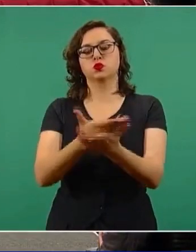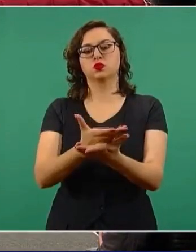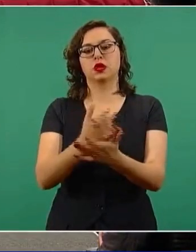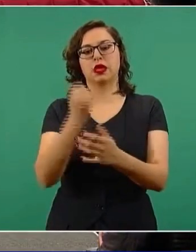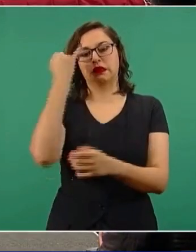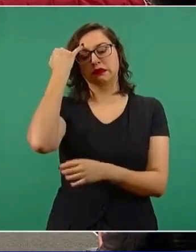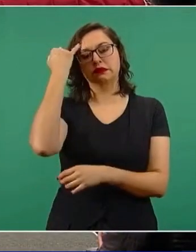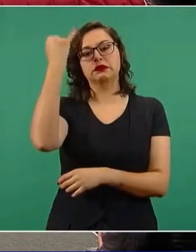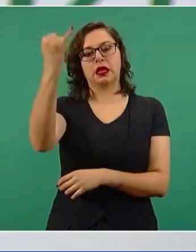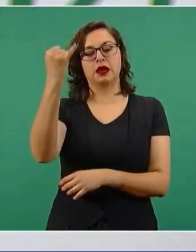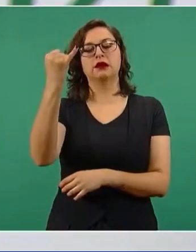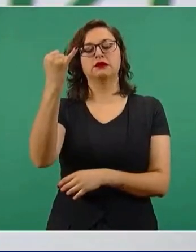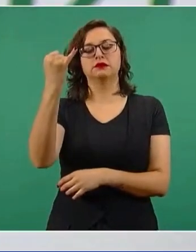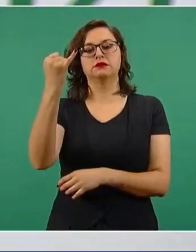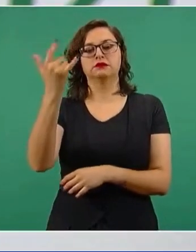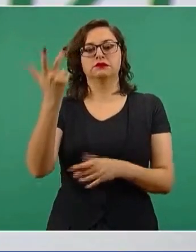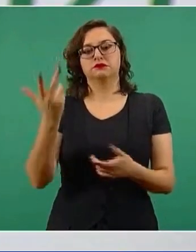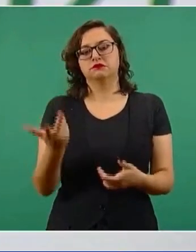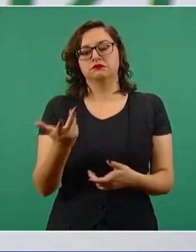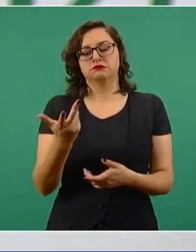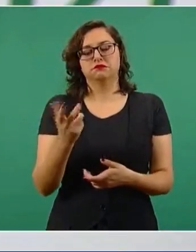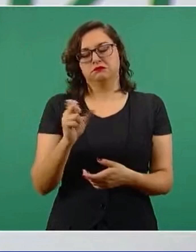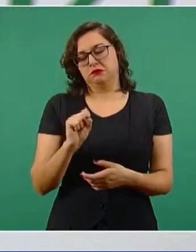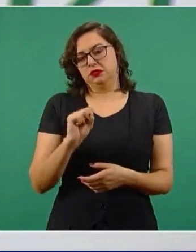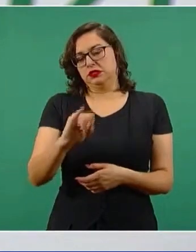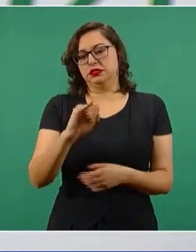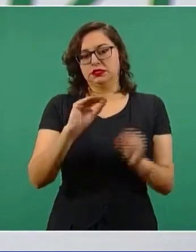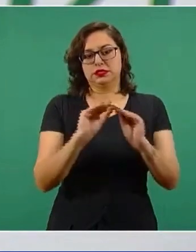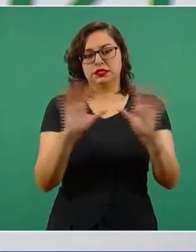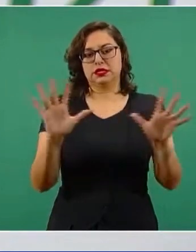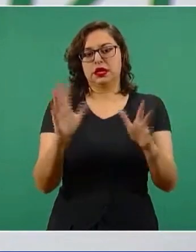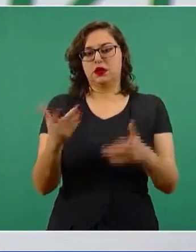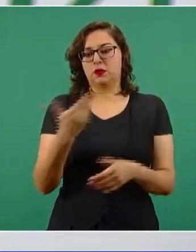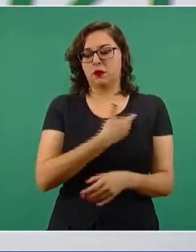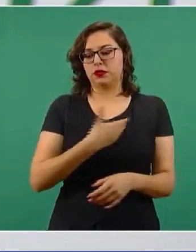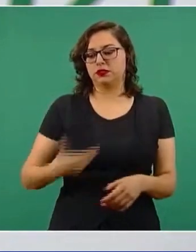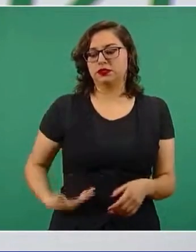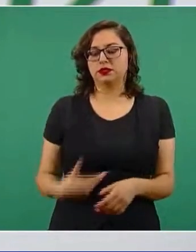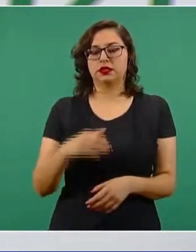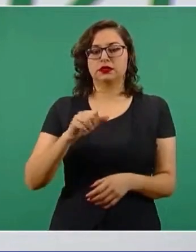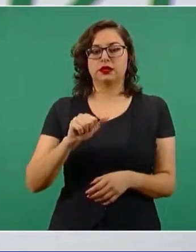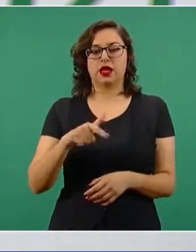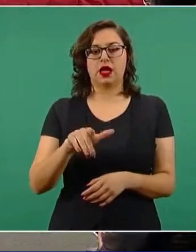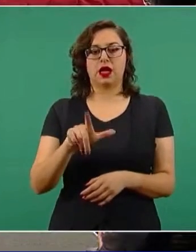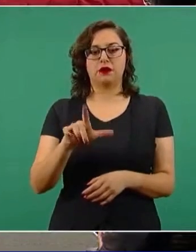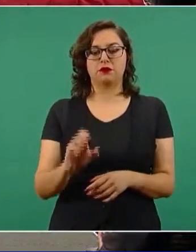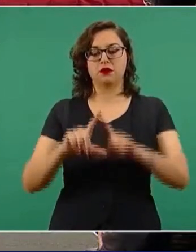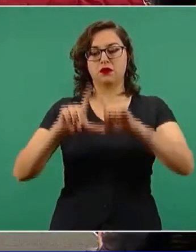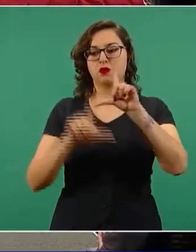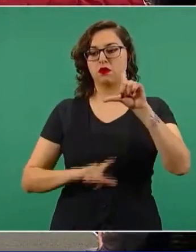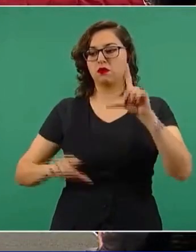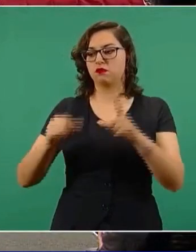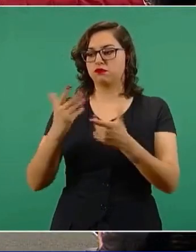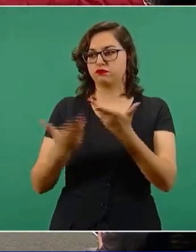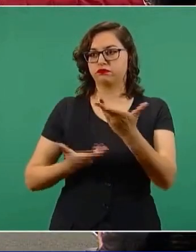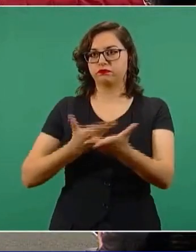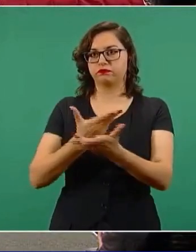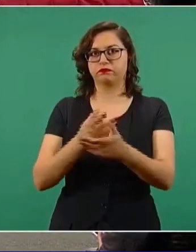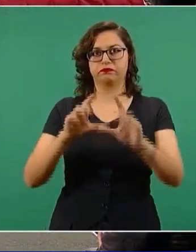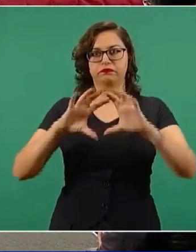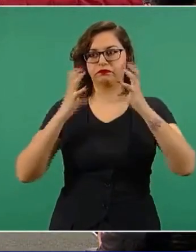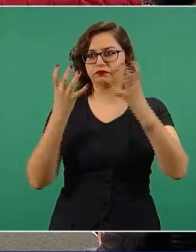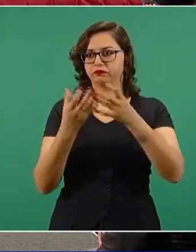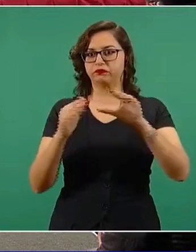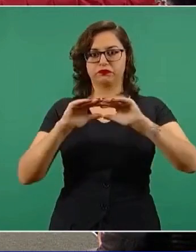siendo congruente con lo que está planteando el señor presidente de la República. Les informo que este